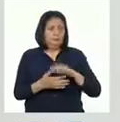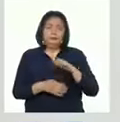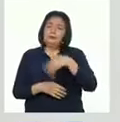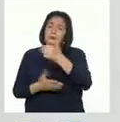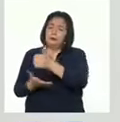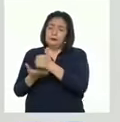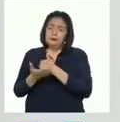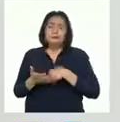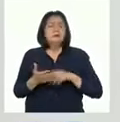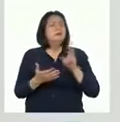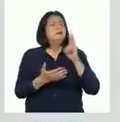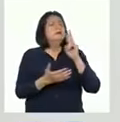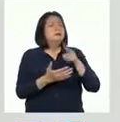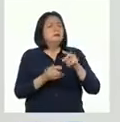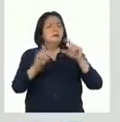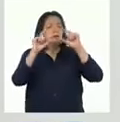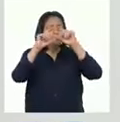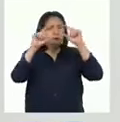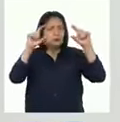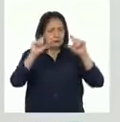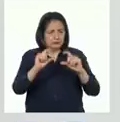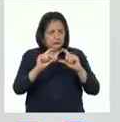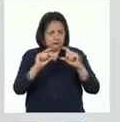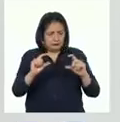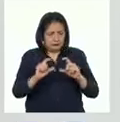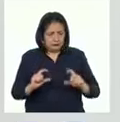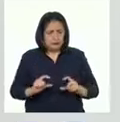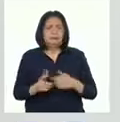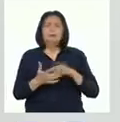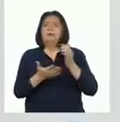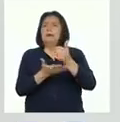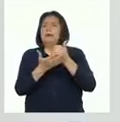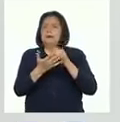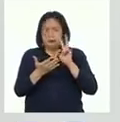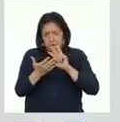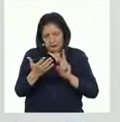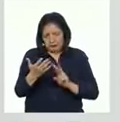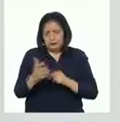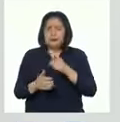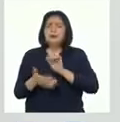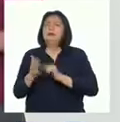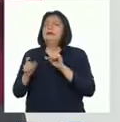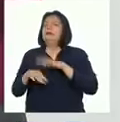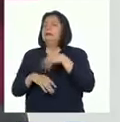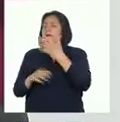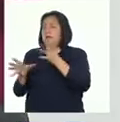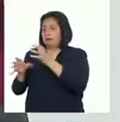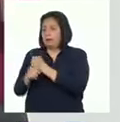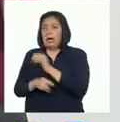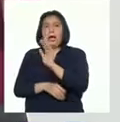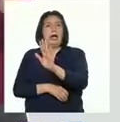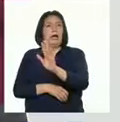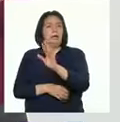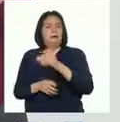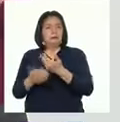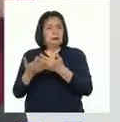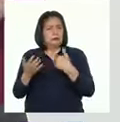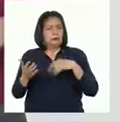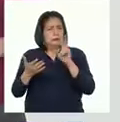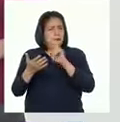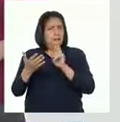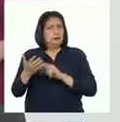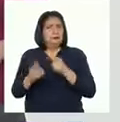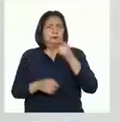nos ayudarán a revisar párrafo por párrafo y finalmente haremos nuestro resumen. Ah, pero antes de leer